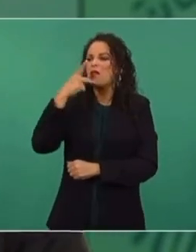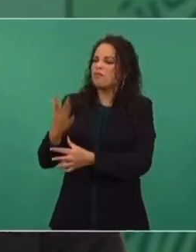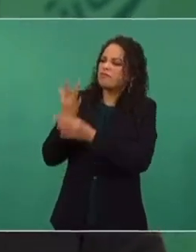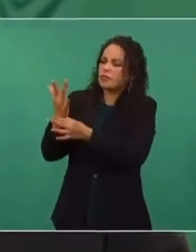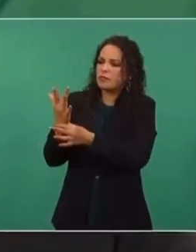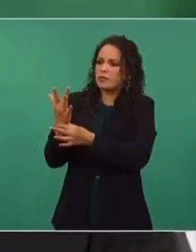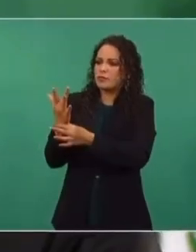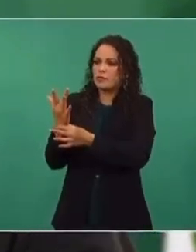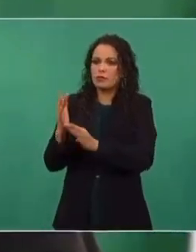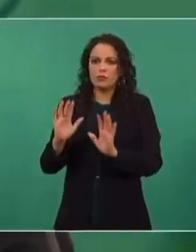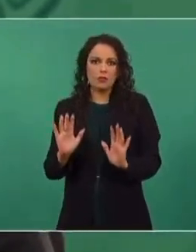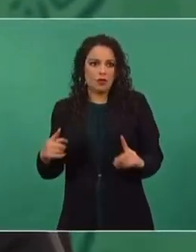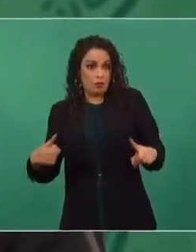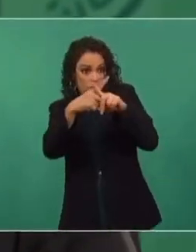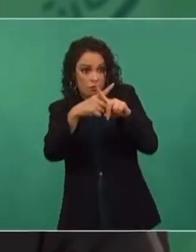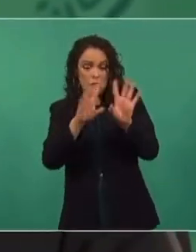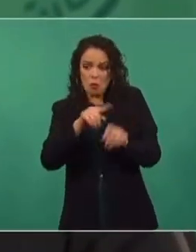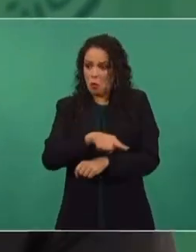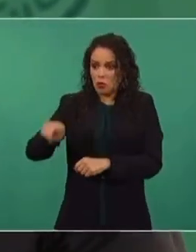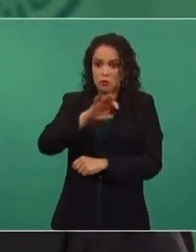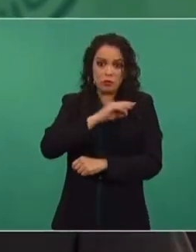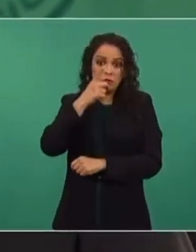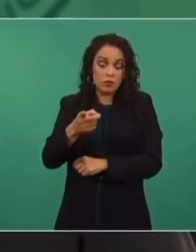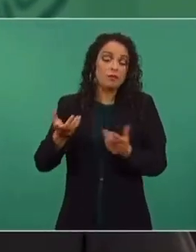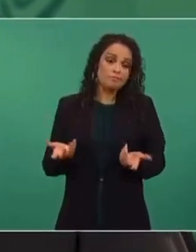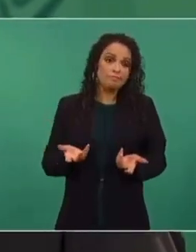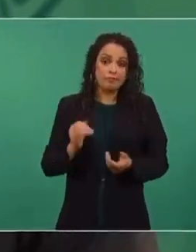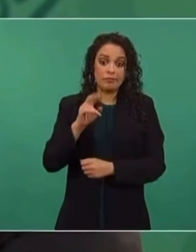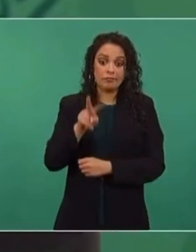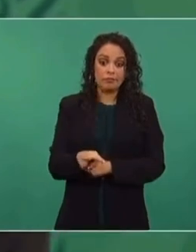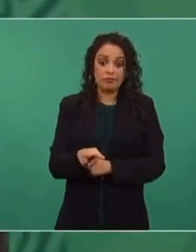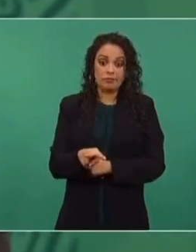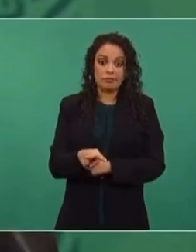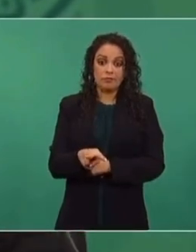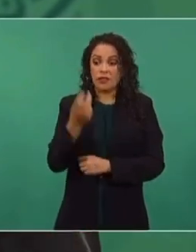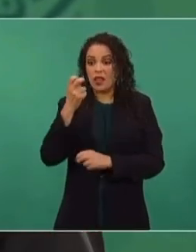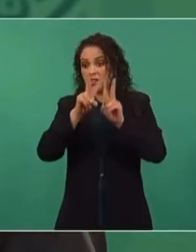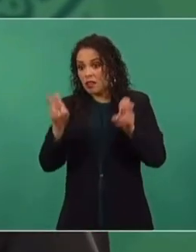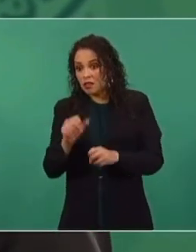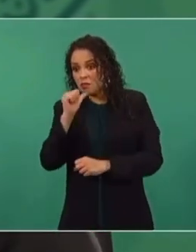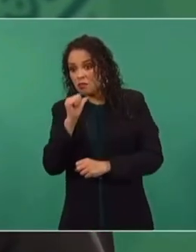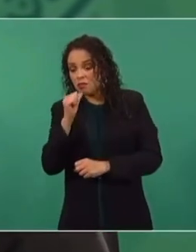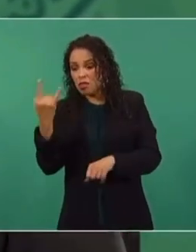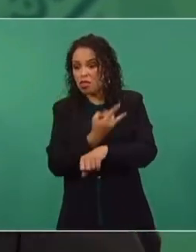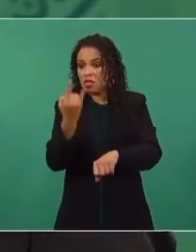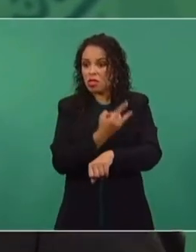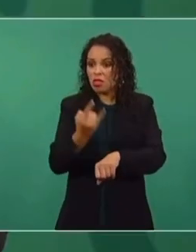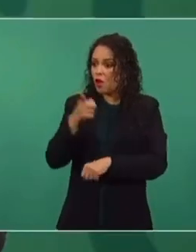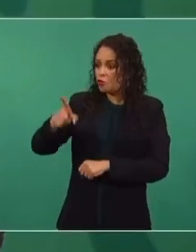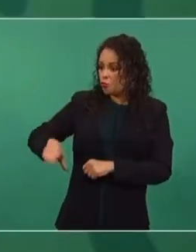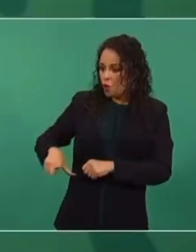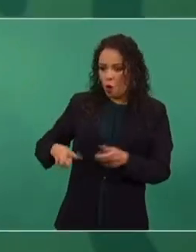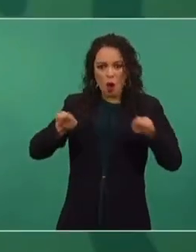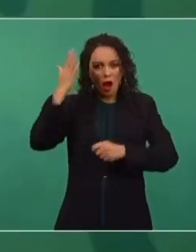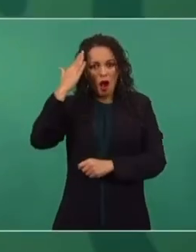podrían decir, no hablaron de este tema, están gobernando de otra manera, es